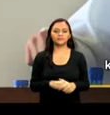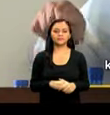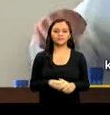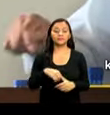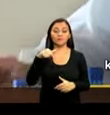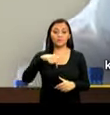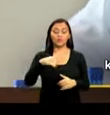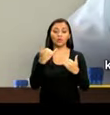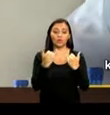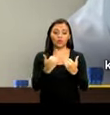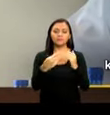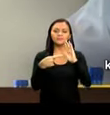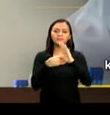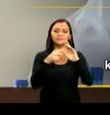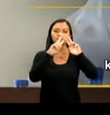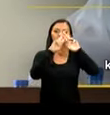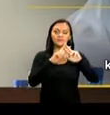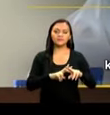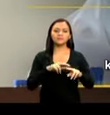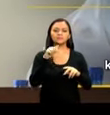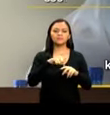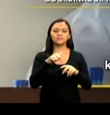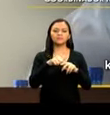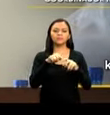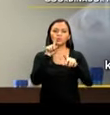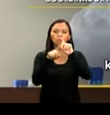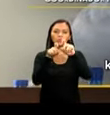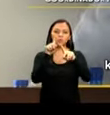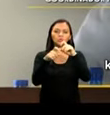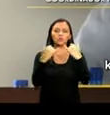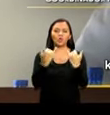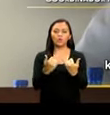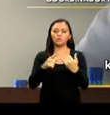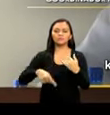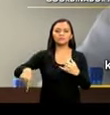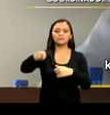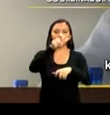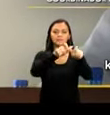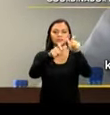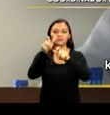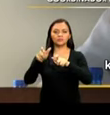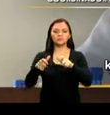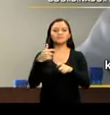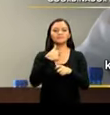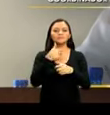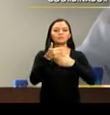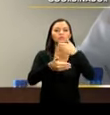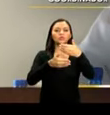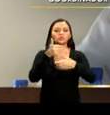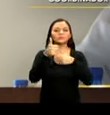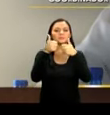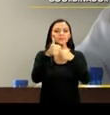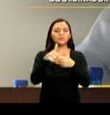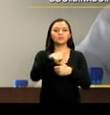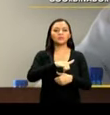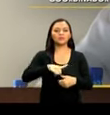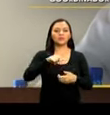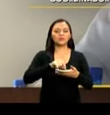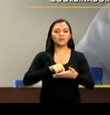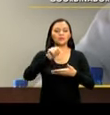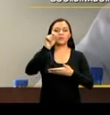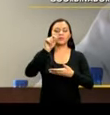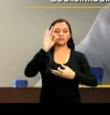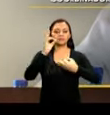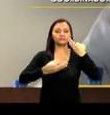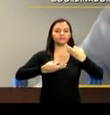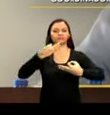Aquí se está dando en parte y en gran medida esta consulta popular que se está pidiendo a través del proceso democrático ya